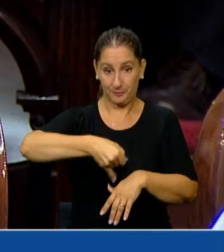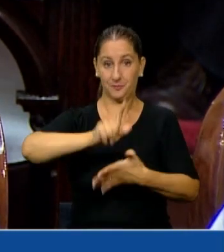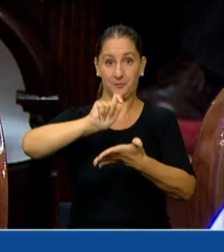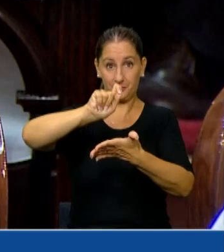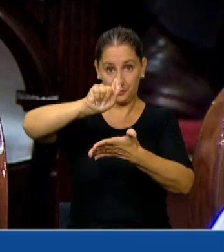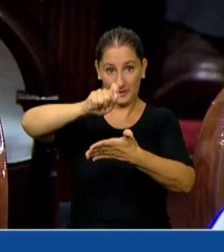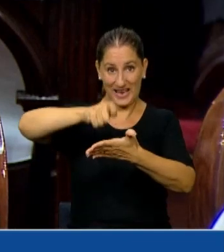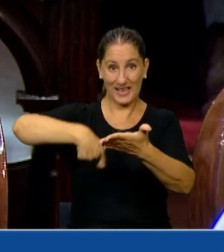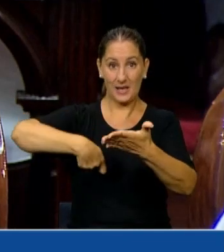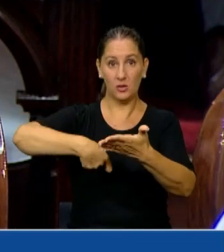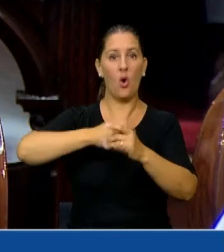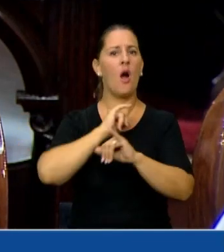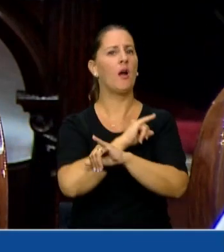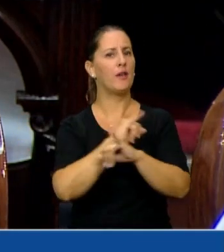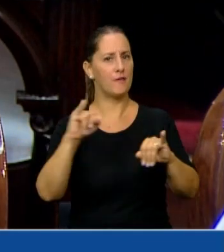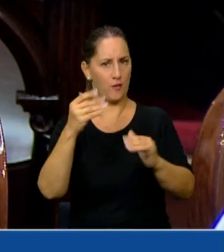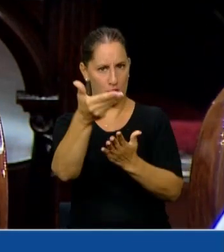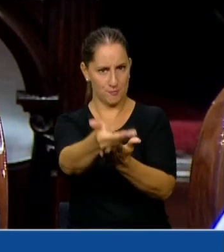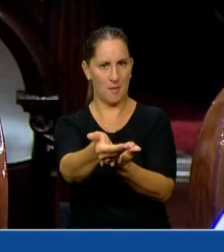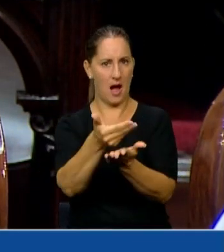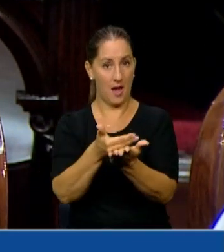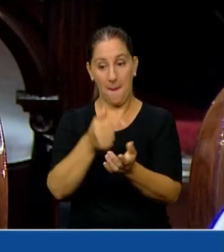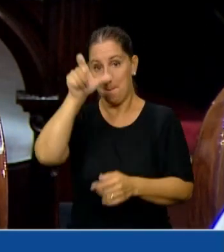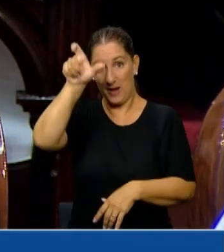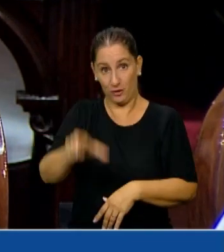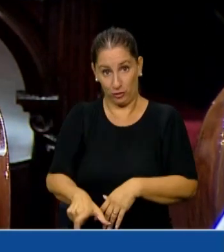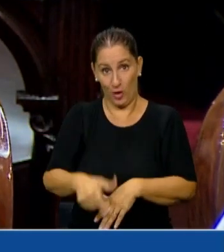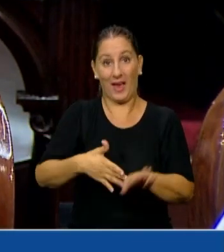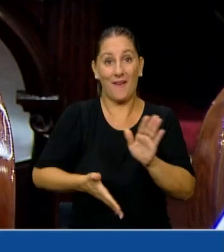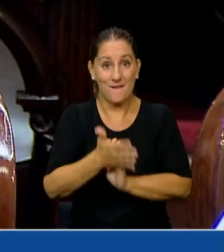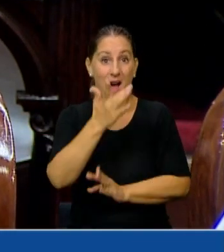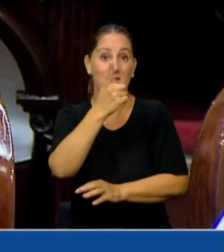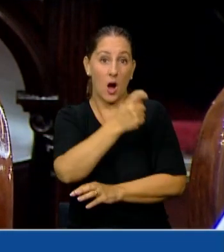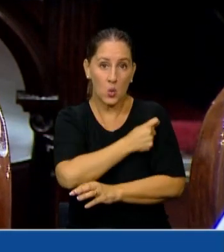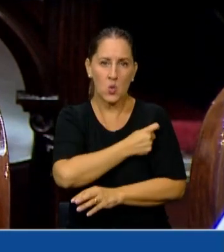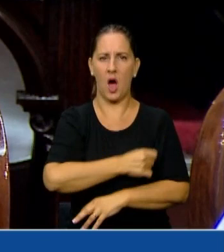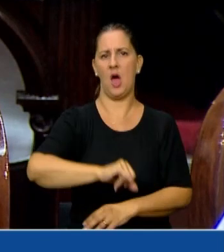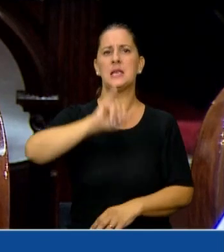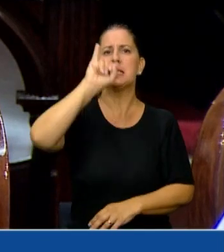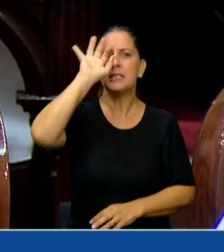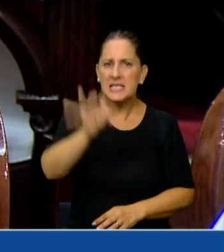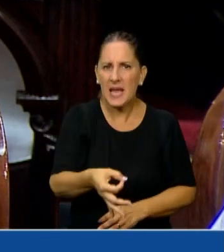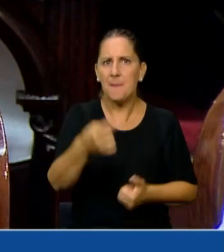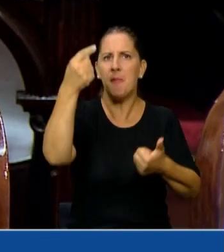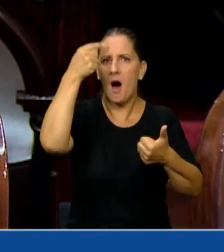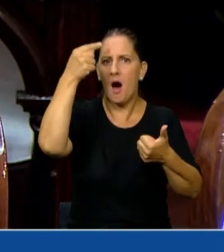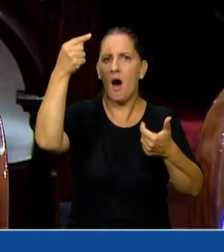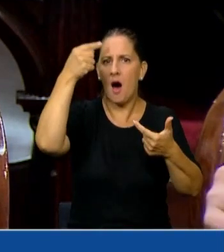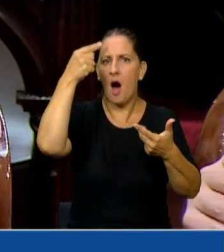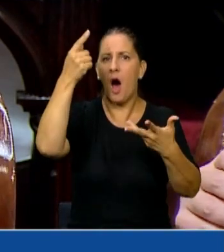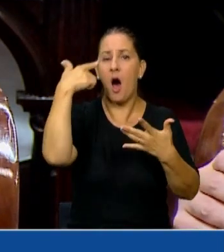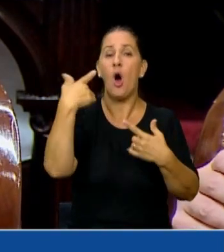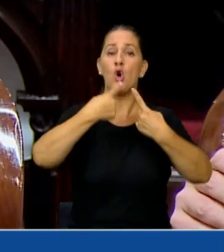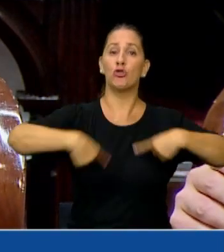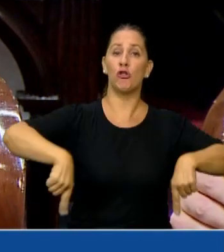escrito, informado y que el paciente esté plenamente consciente de los pros